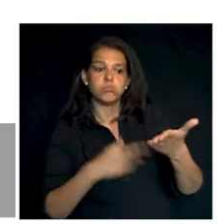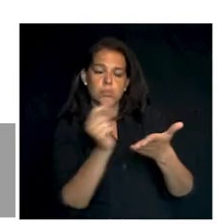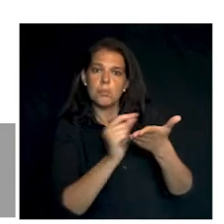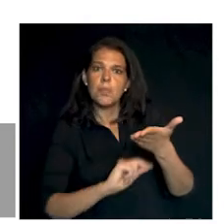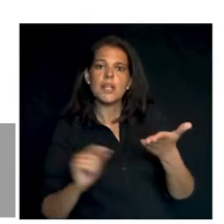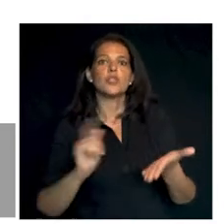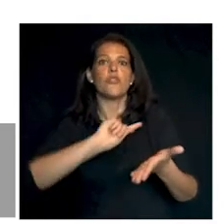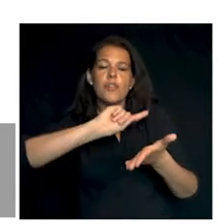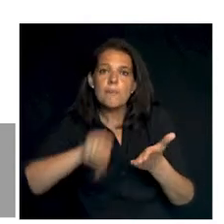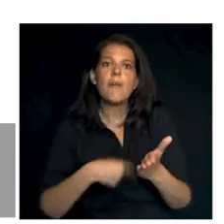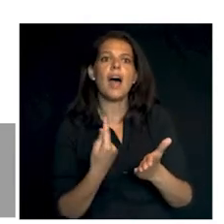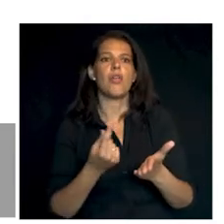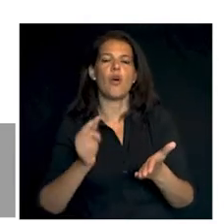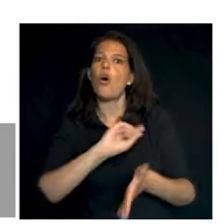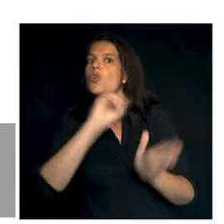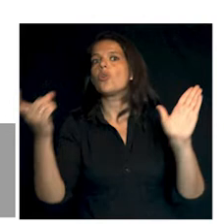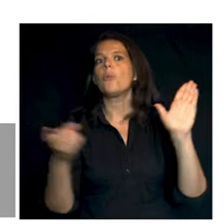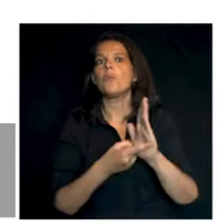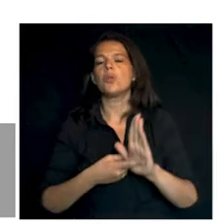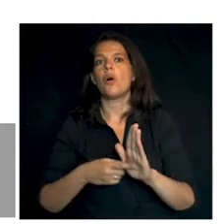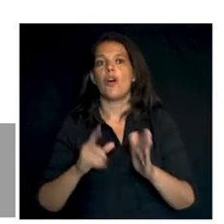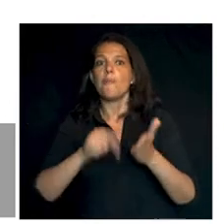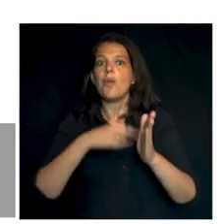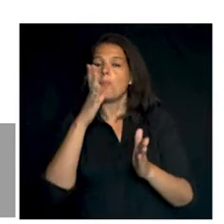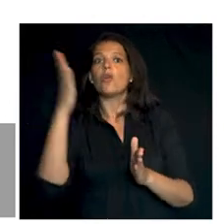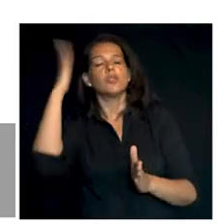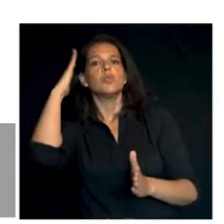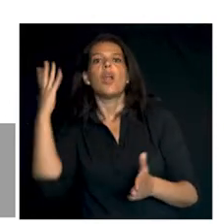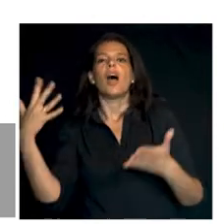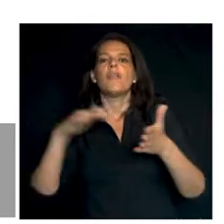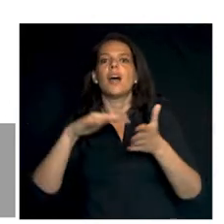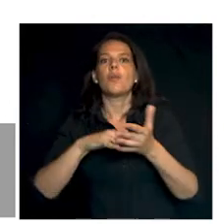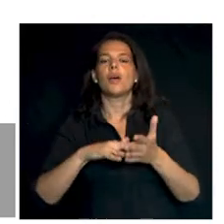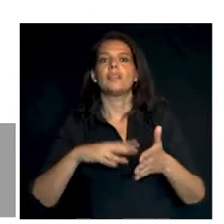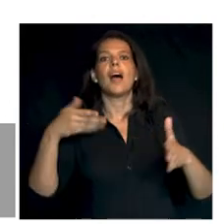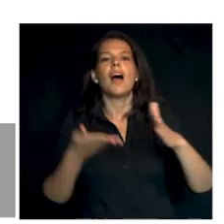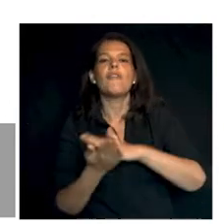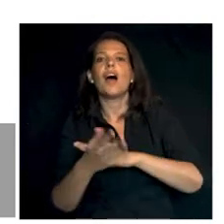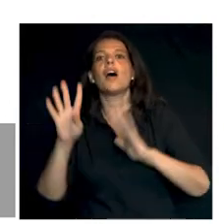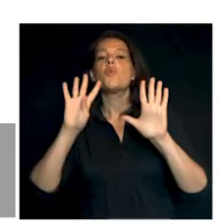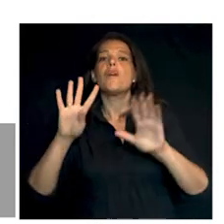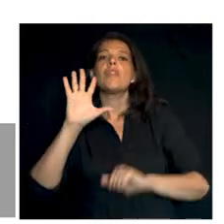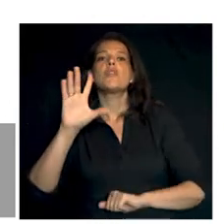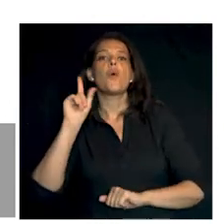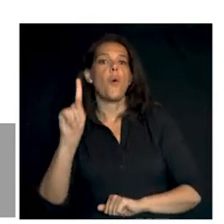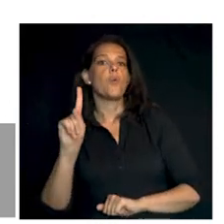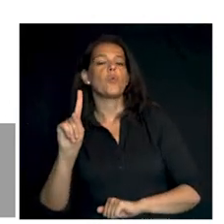solicitado y firmado por el titular de la cuenta al número de fax 951